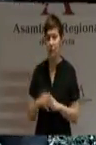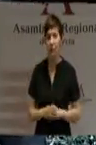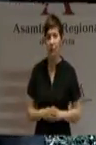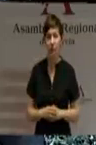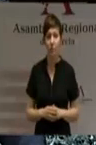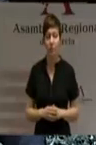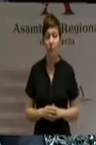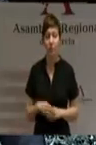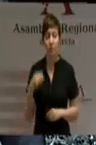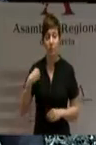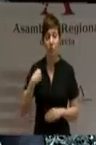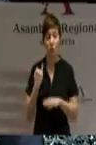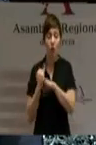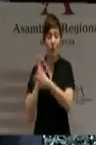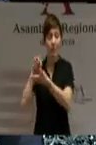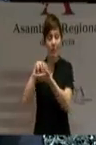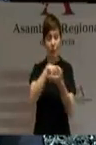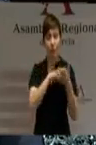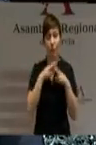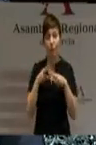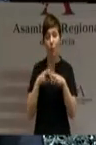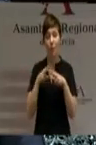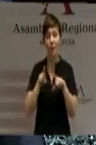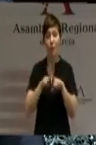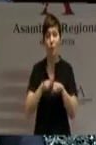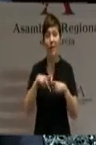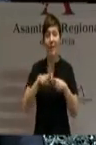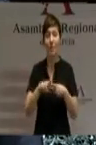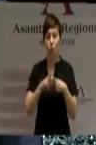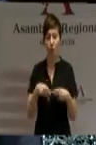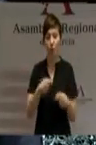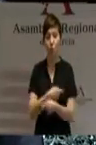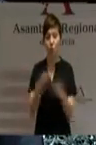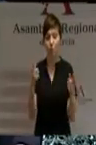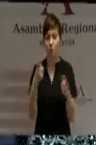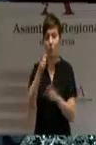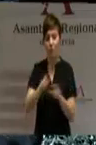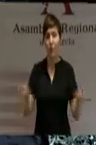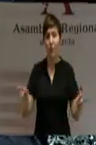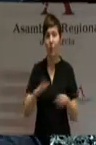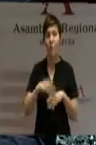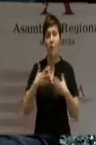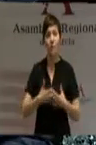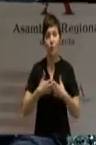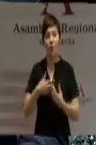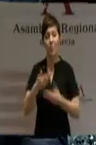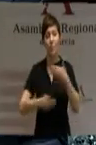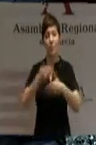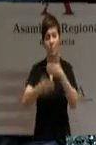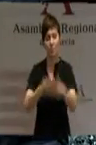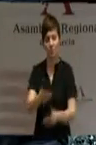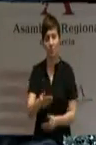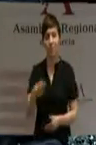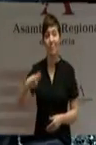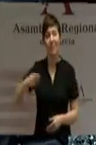tan solo son un instrumento para que los ciudadanos gobiernen. Alberto Garres apoyará su gestión en un